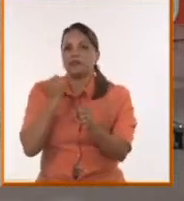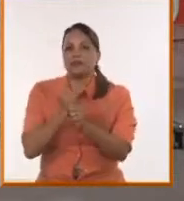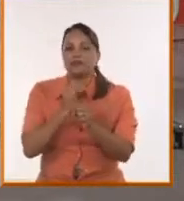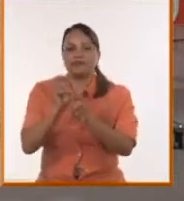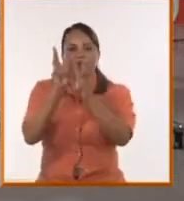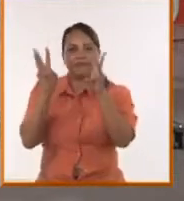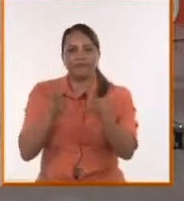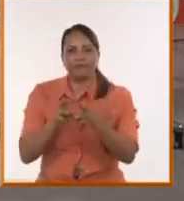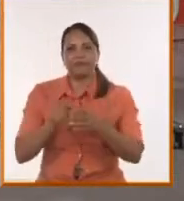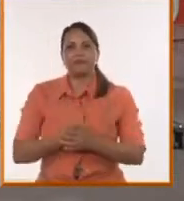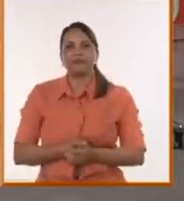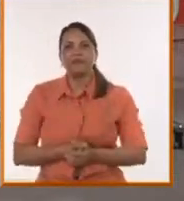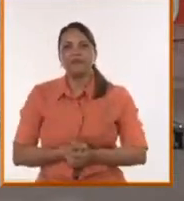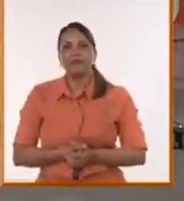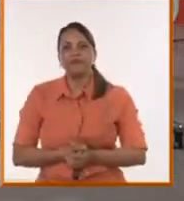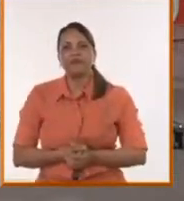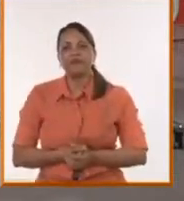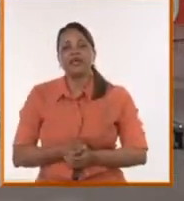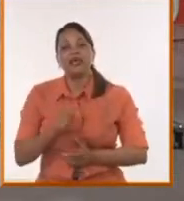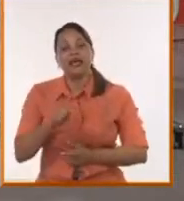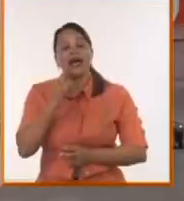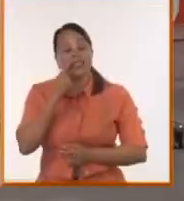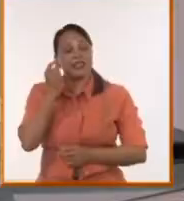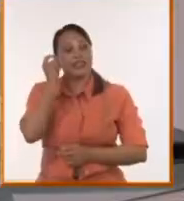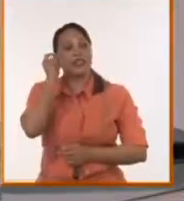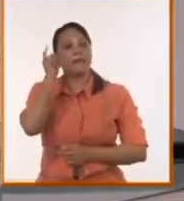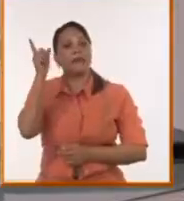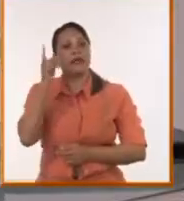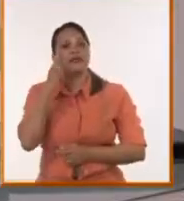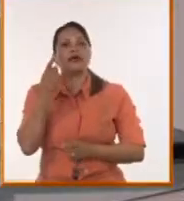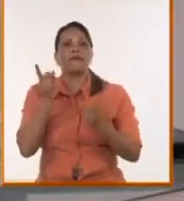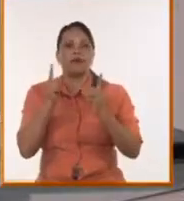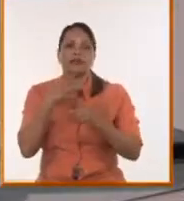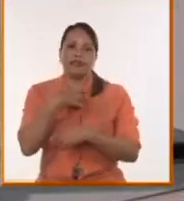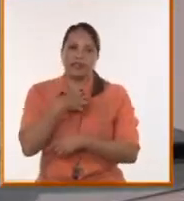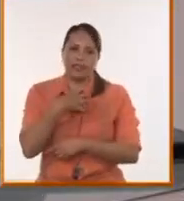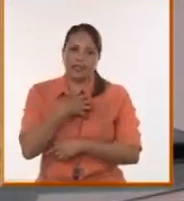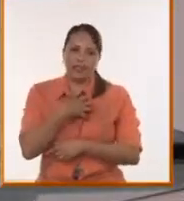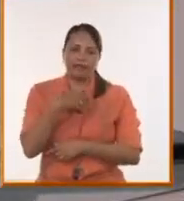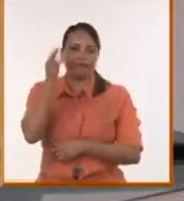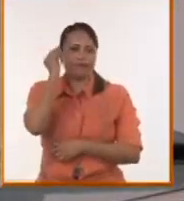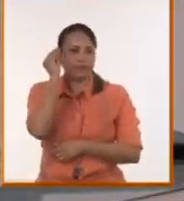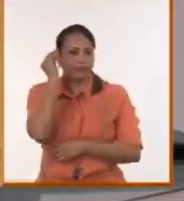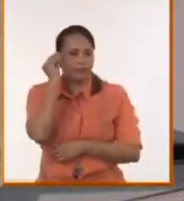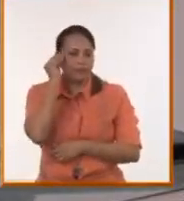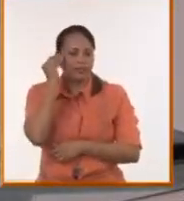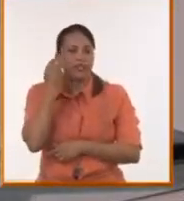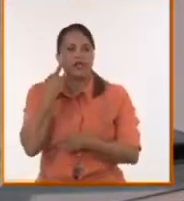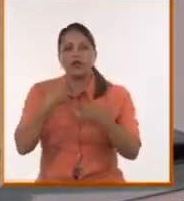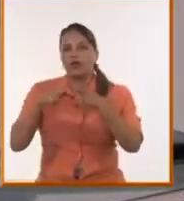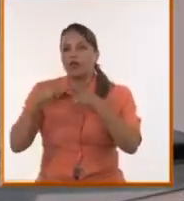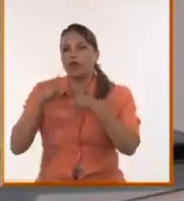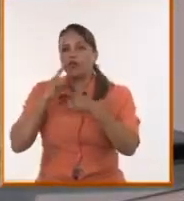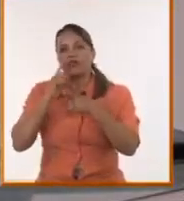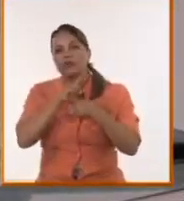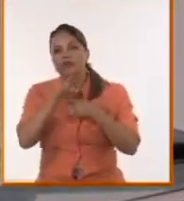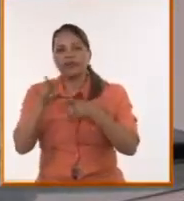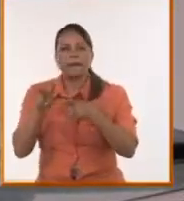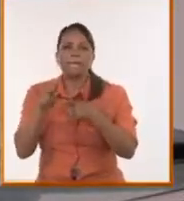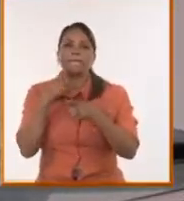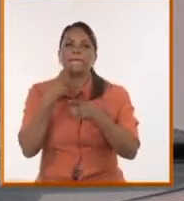hay experiencias políticas para aprender, hay cosas que mirar con mucha,